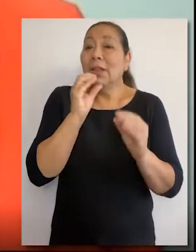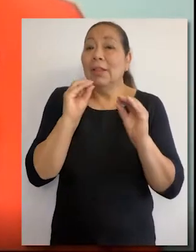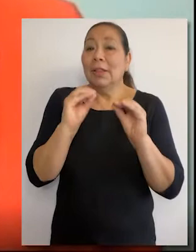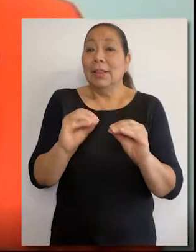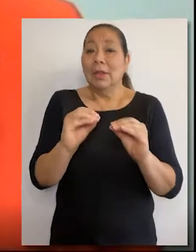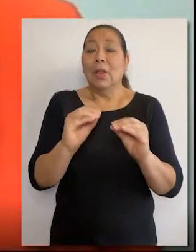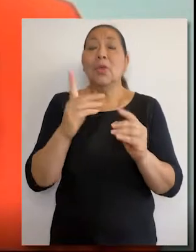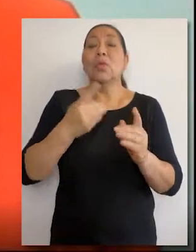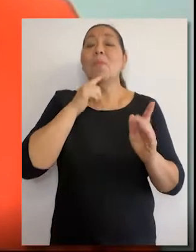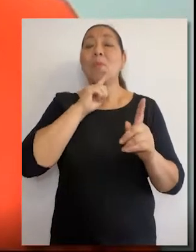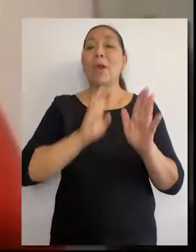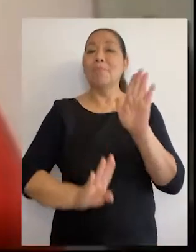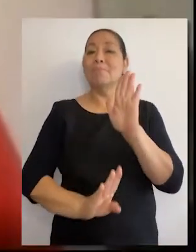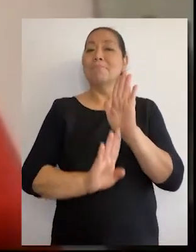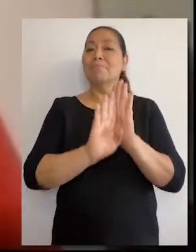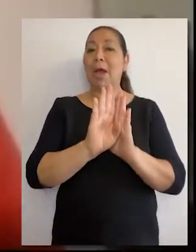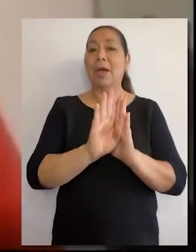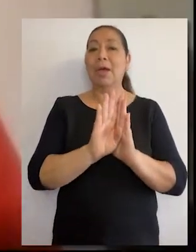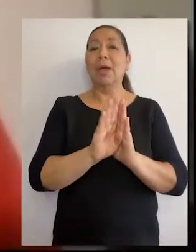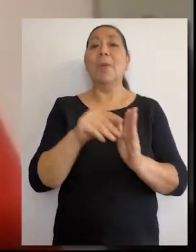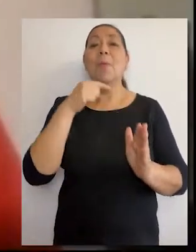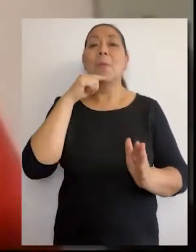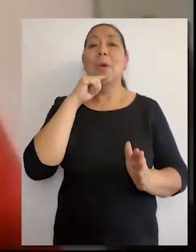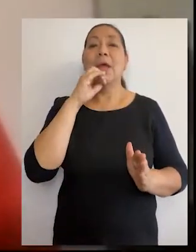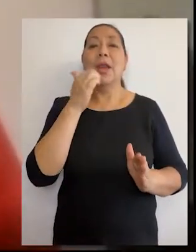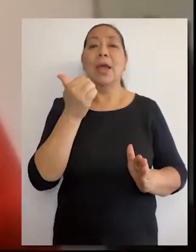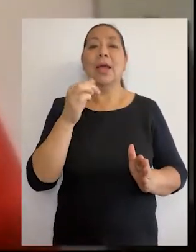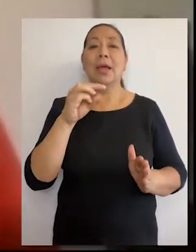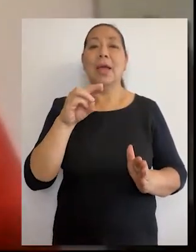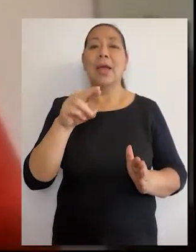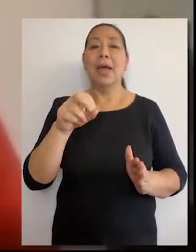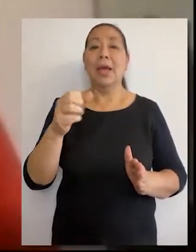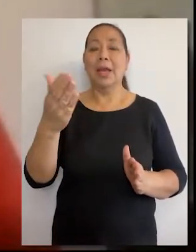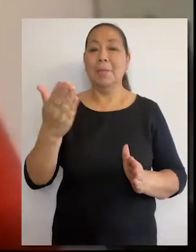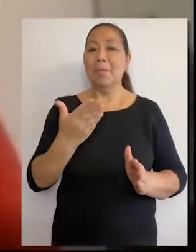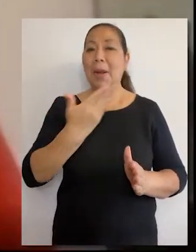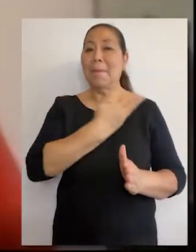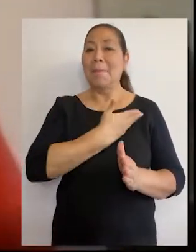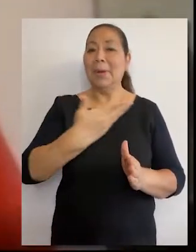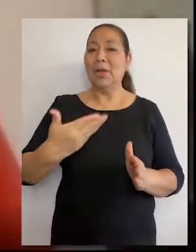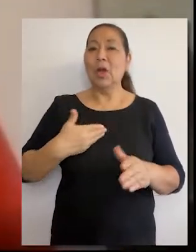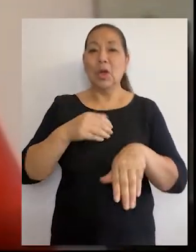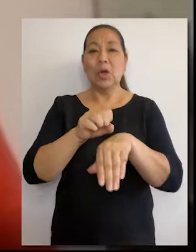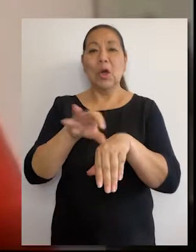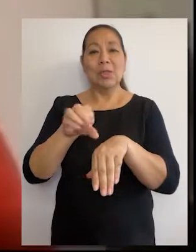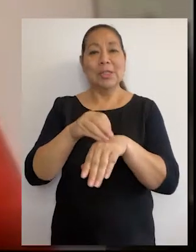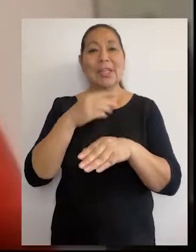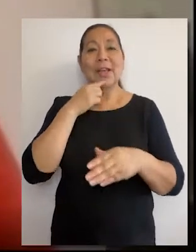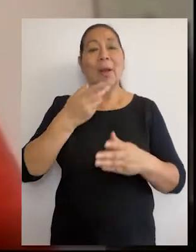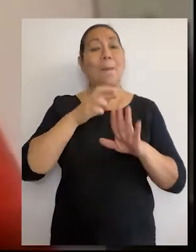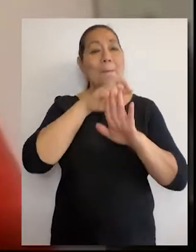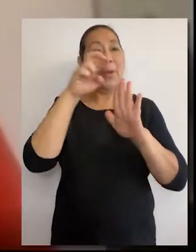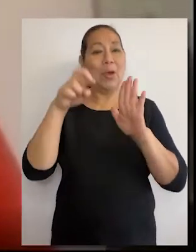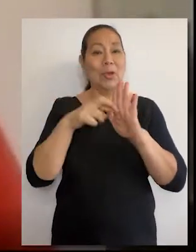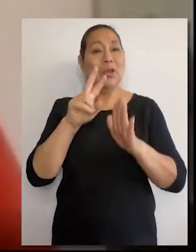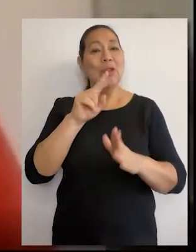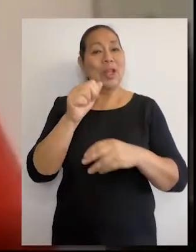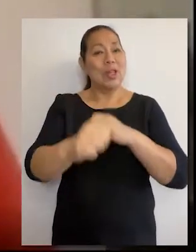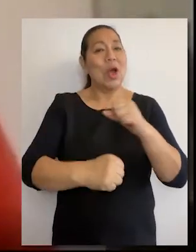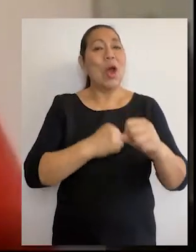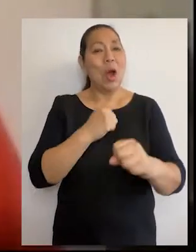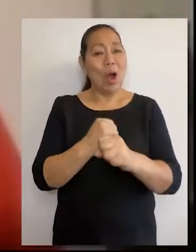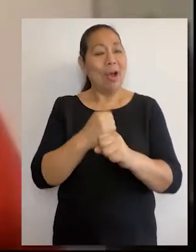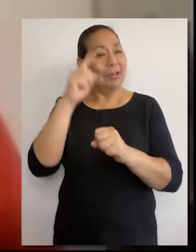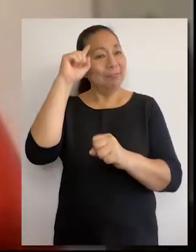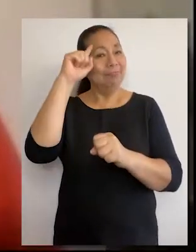pendiente de superar. Carmen McEvoy Carreras, historiadora y presidenta del Consejo Consultivo del Proyecto Bicentenario,